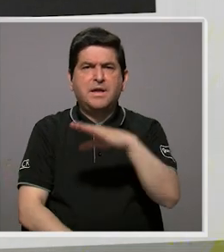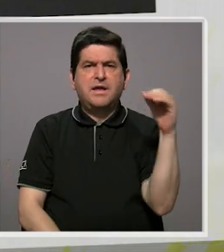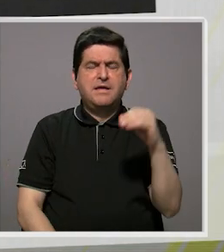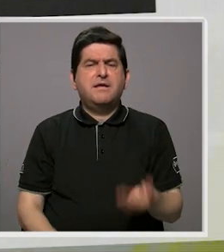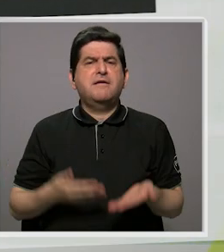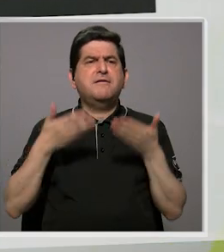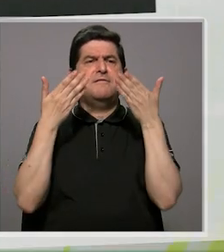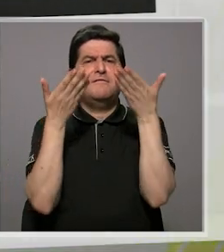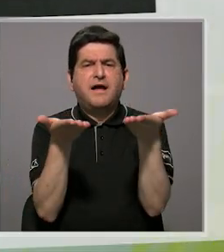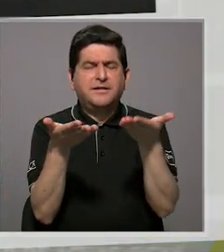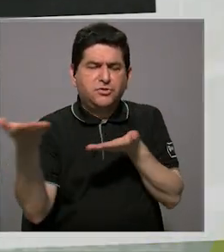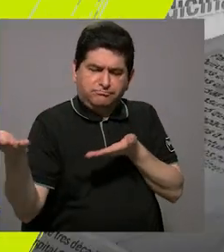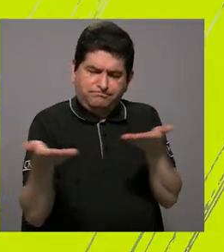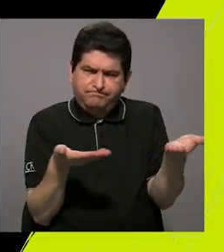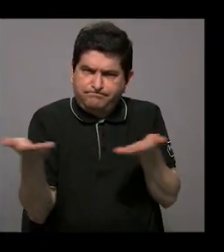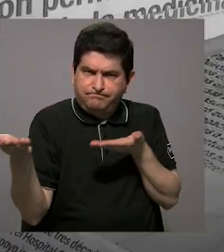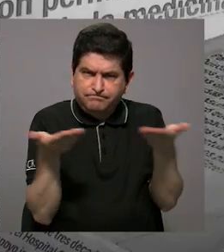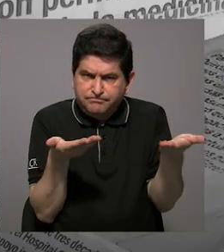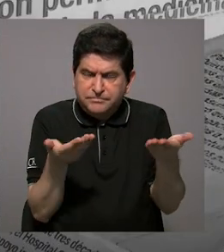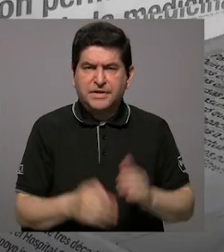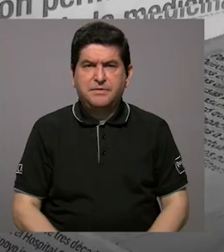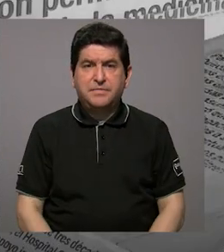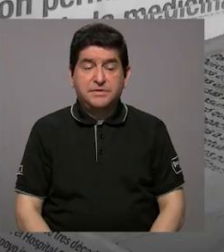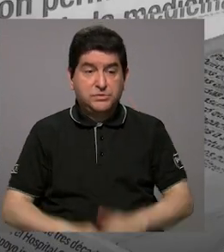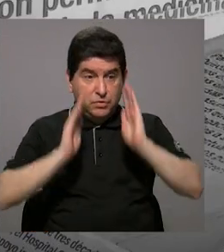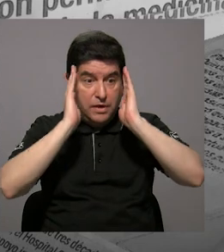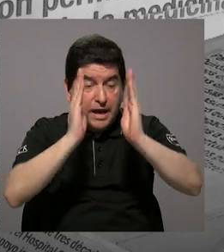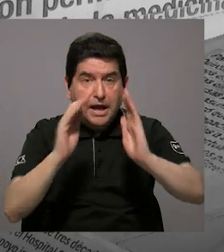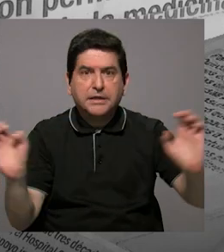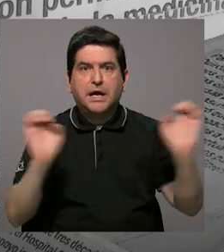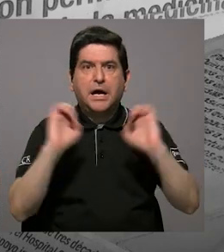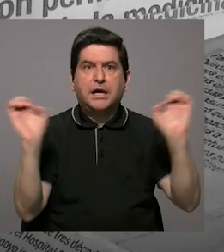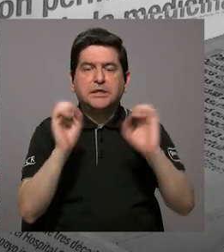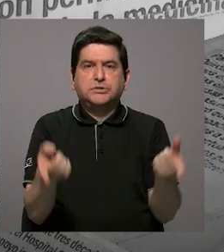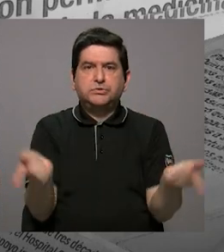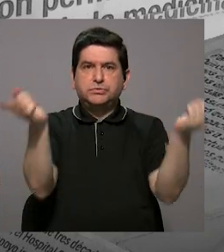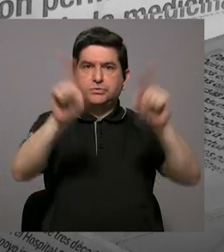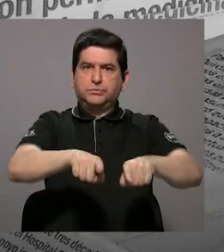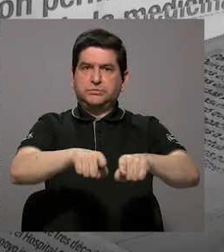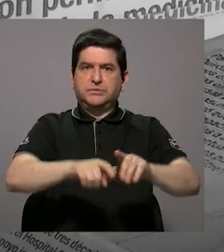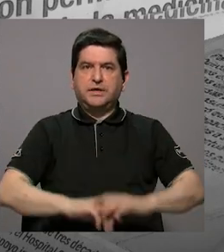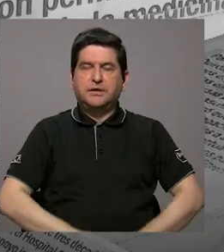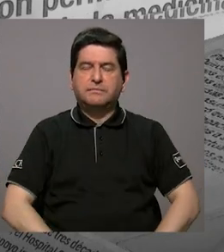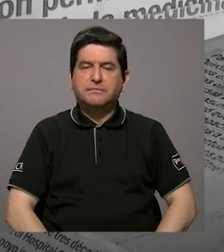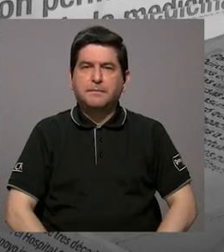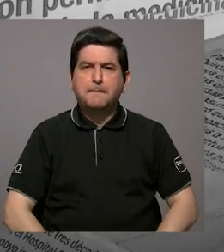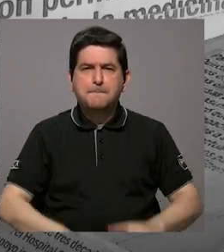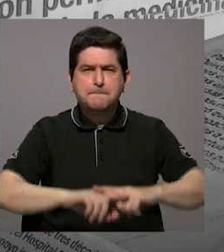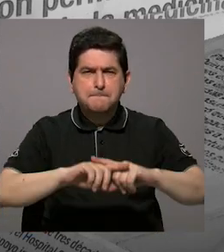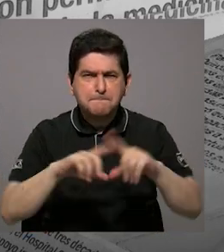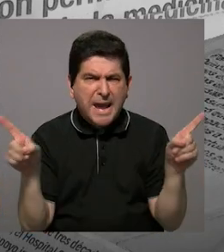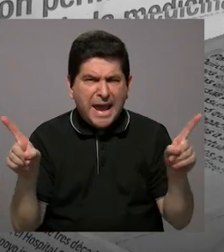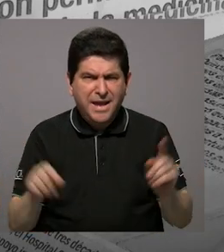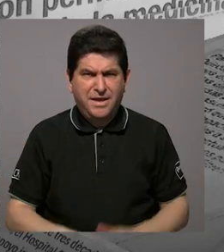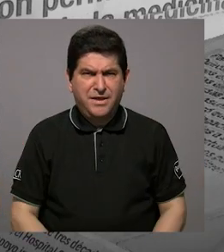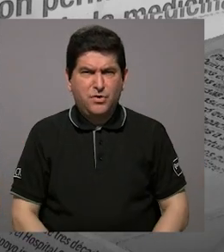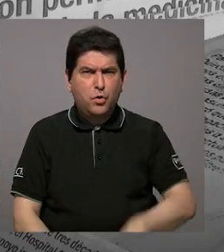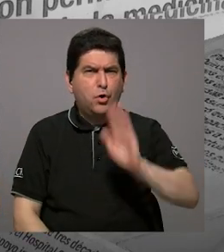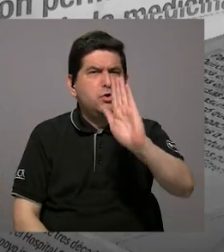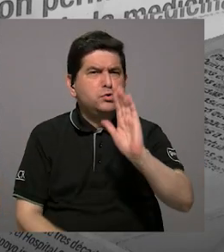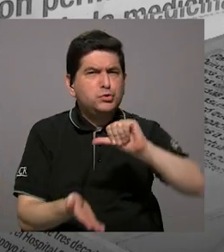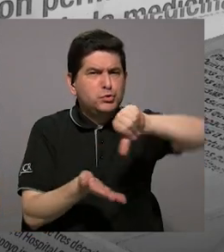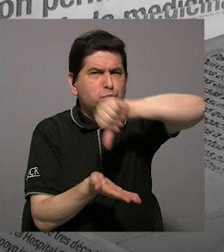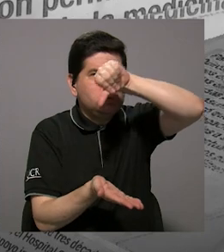y brindar más servicios a atacar la emergencia que se estaba viviendo? Pero, ¿por qué el